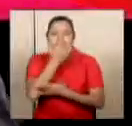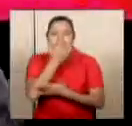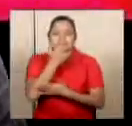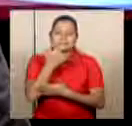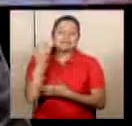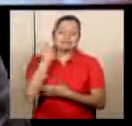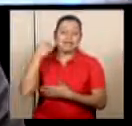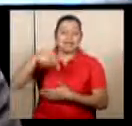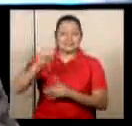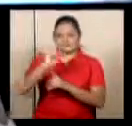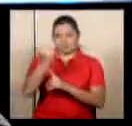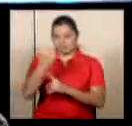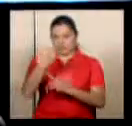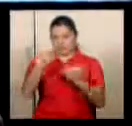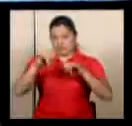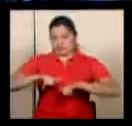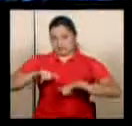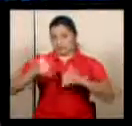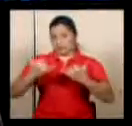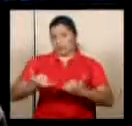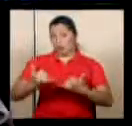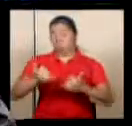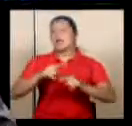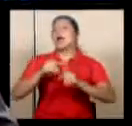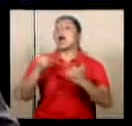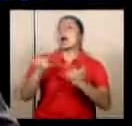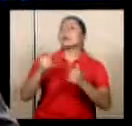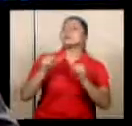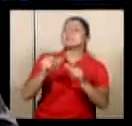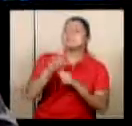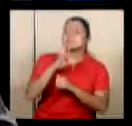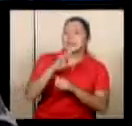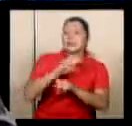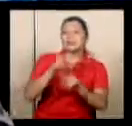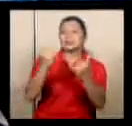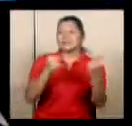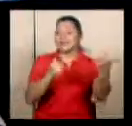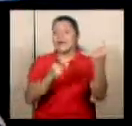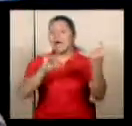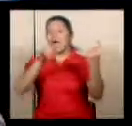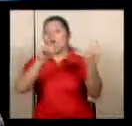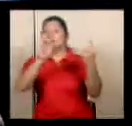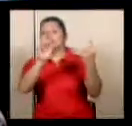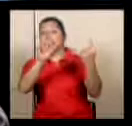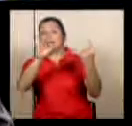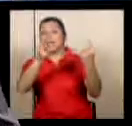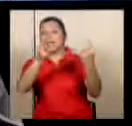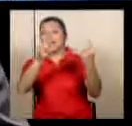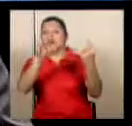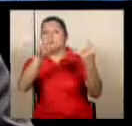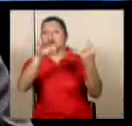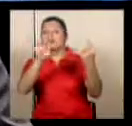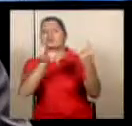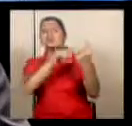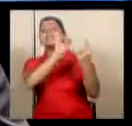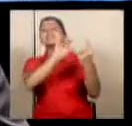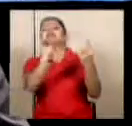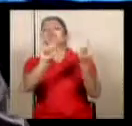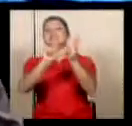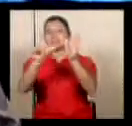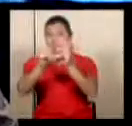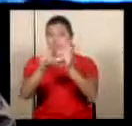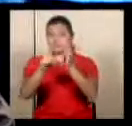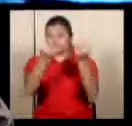hablando de este tema en unos minutos más pero también ya tenemos información con el periodista José Enríquez Ibaja Él se mantiene en la Asamblea